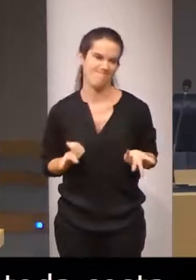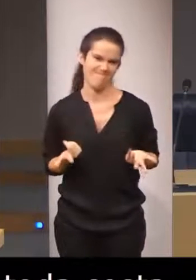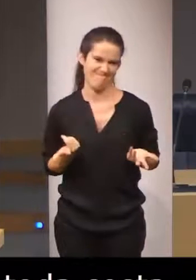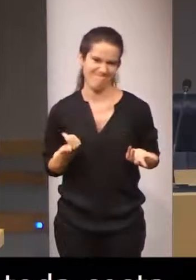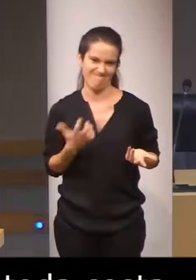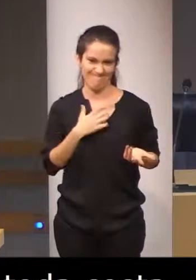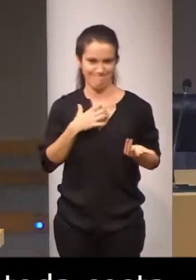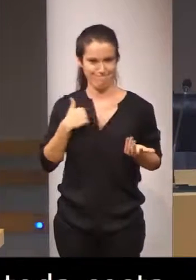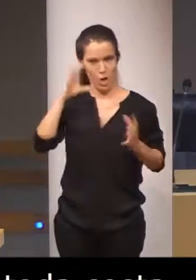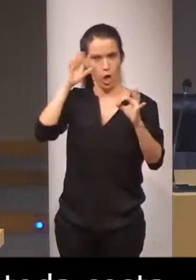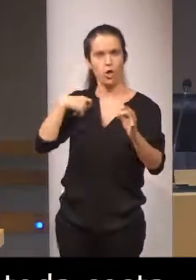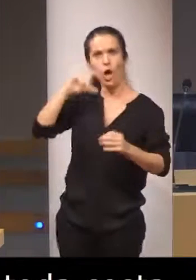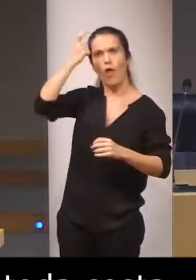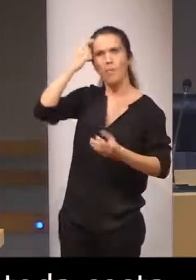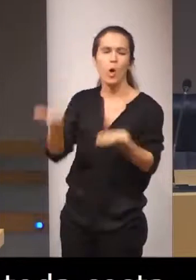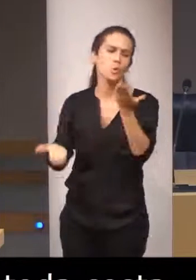sentido de la justicia.